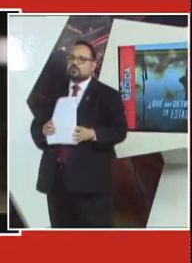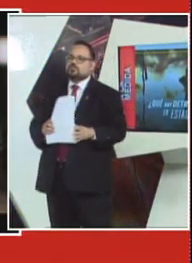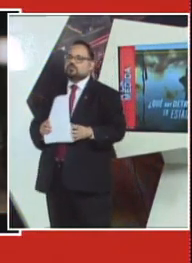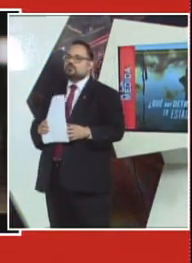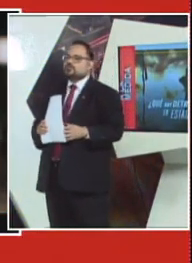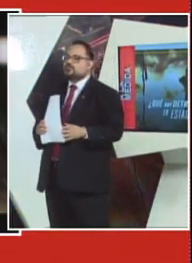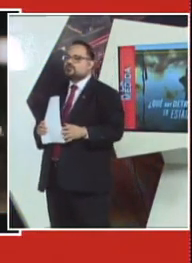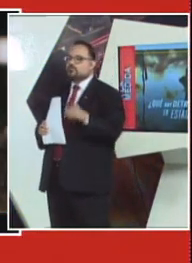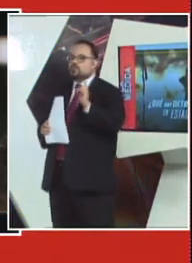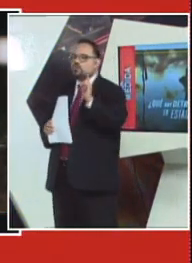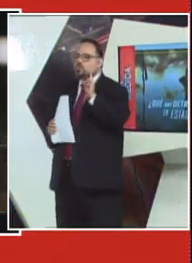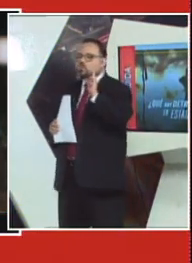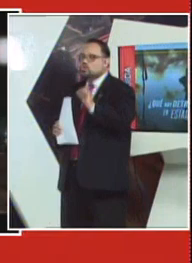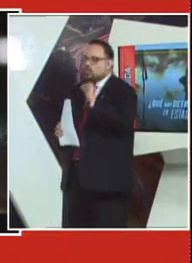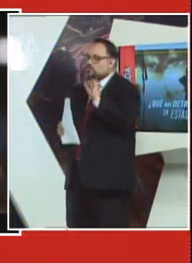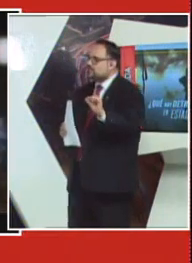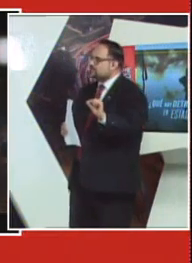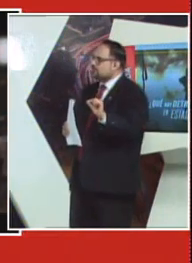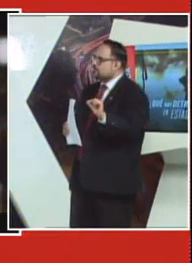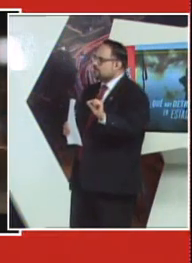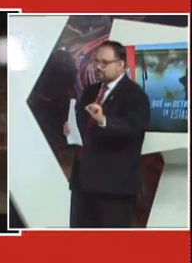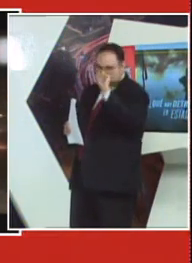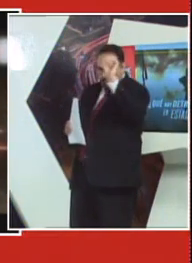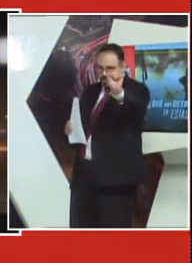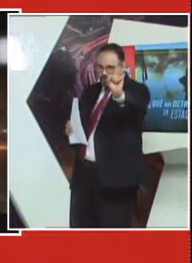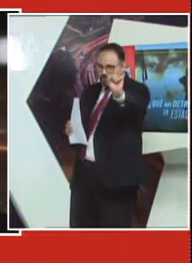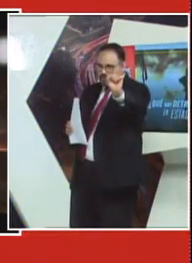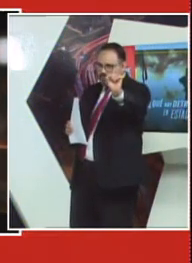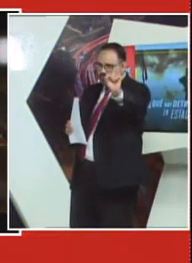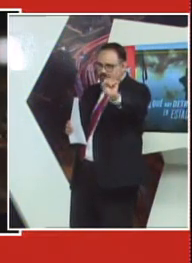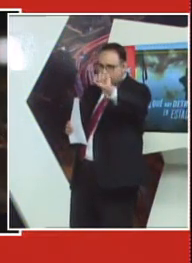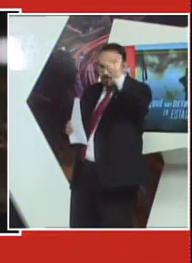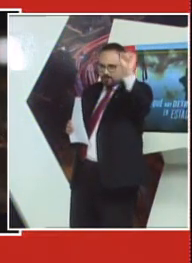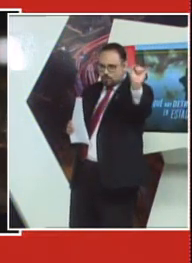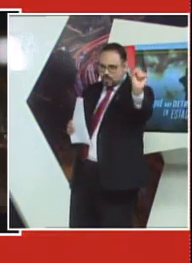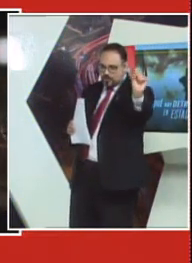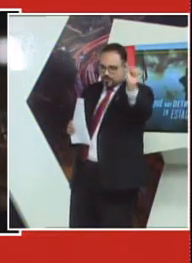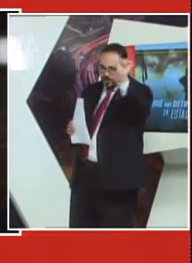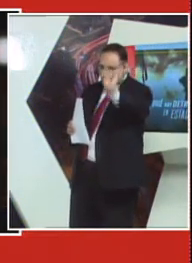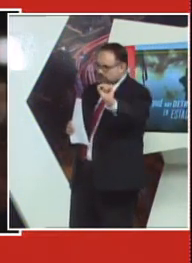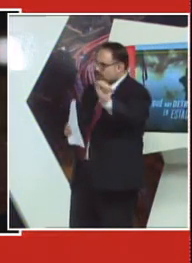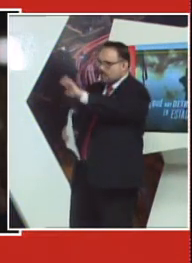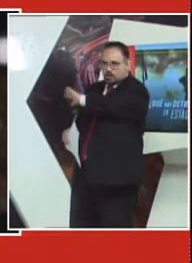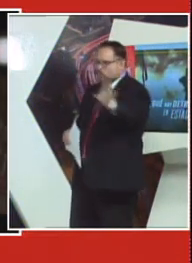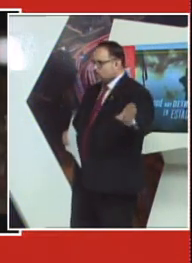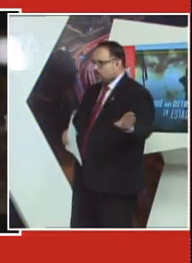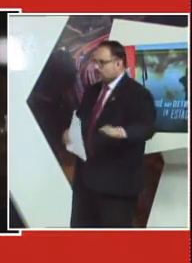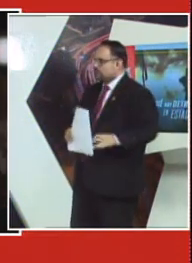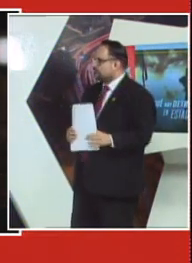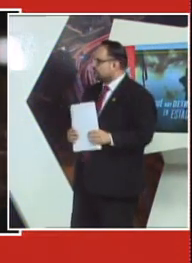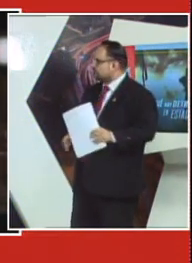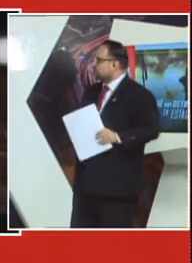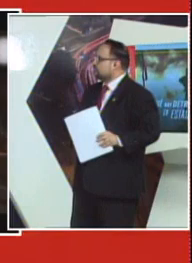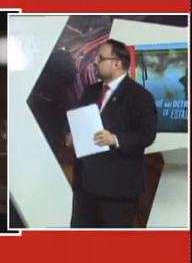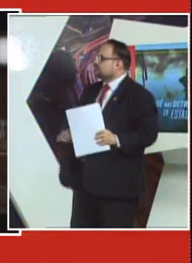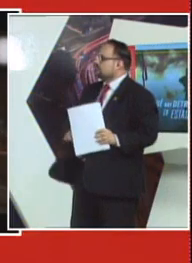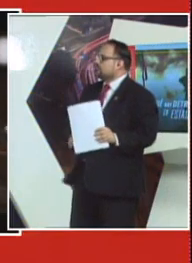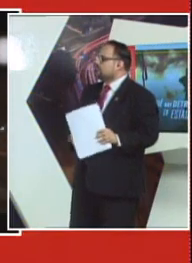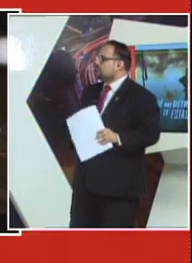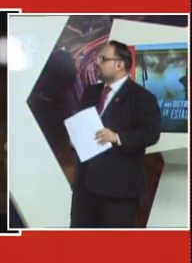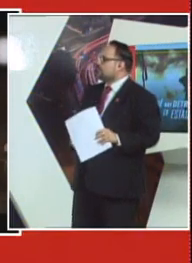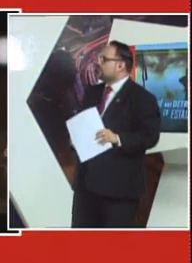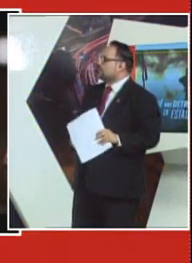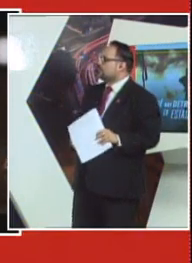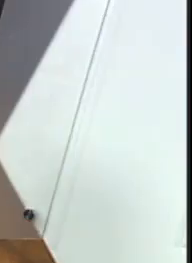pasando en Estados Unidos en este momento no lo sé exactamente pero de que no hay estabilidad política y social no la hay y aparte